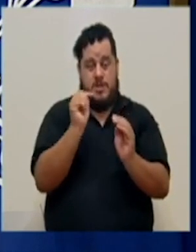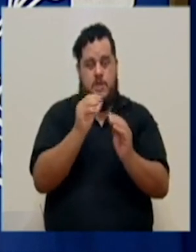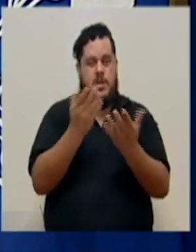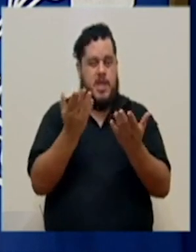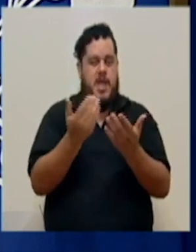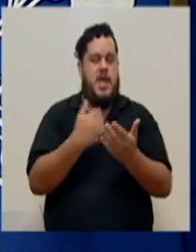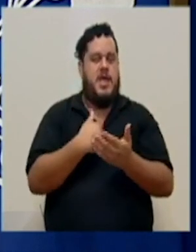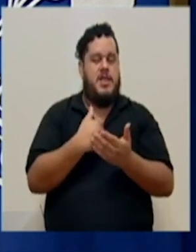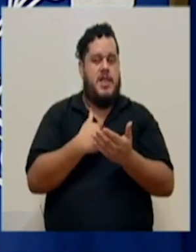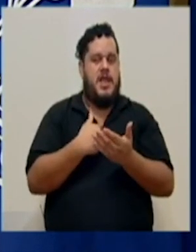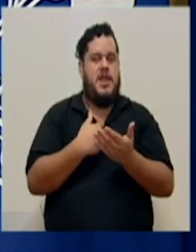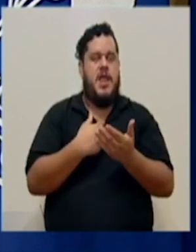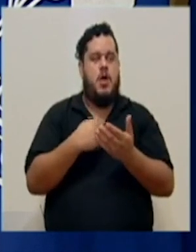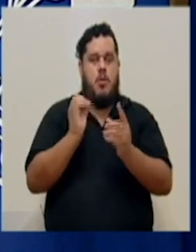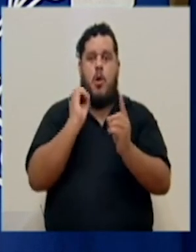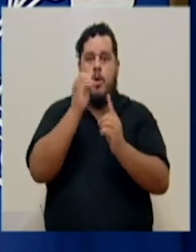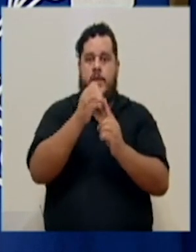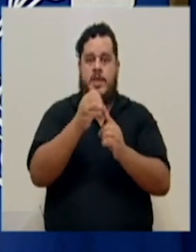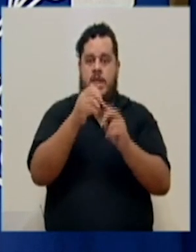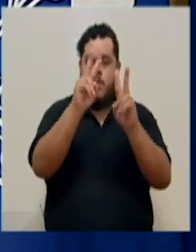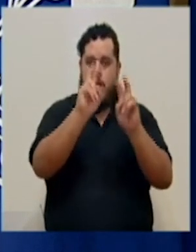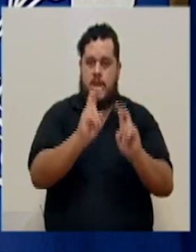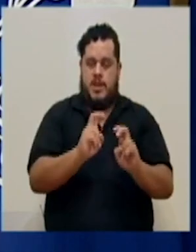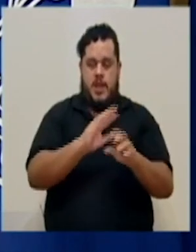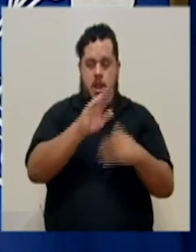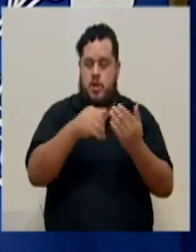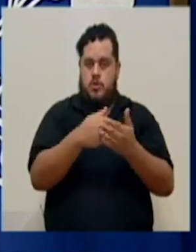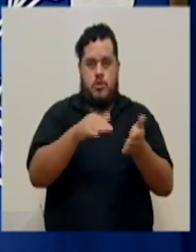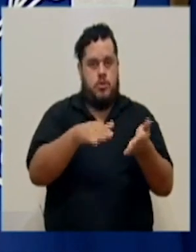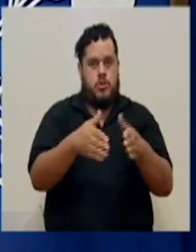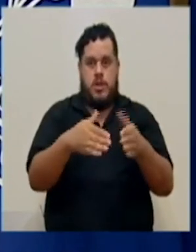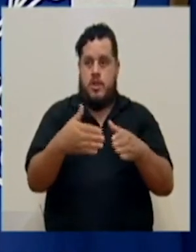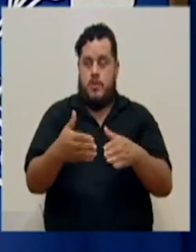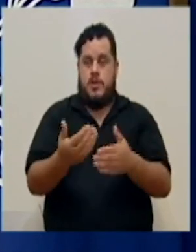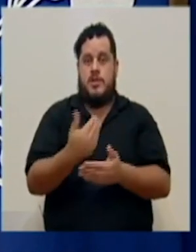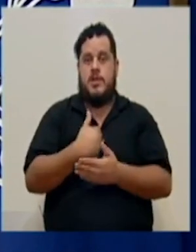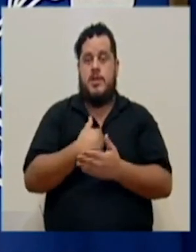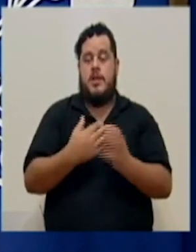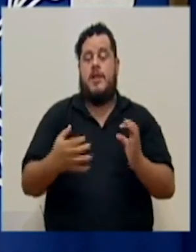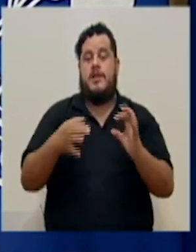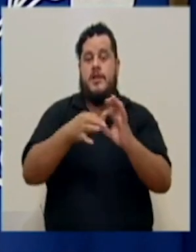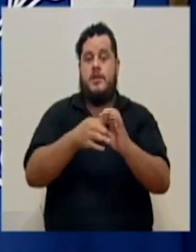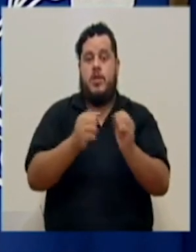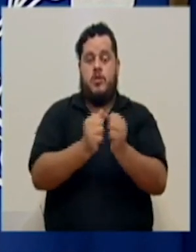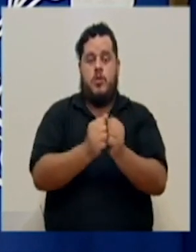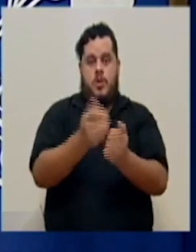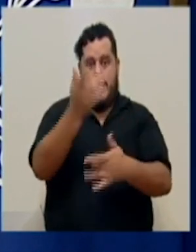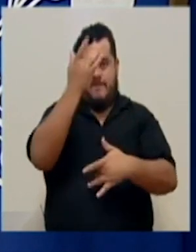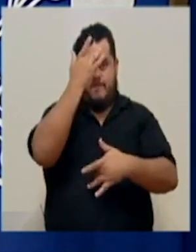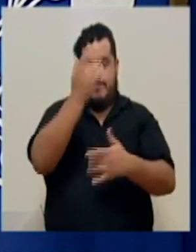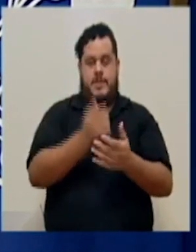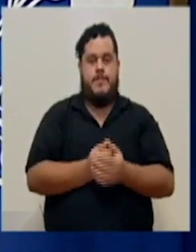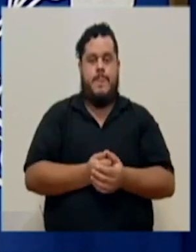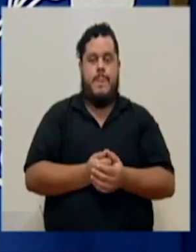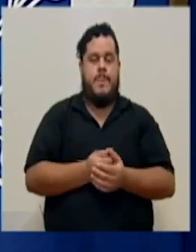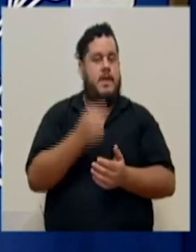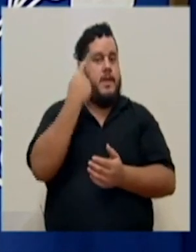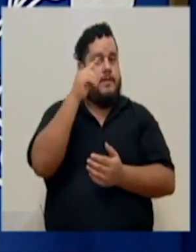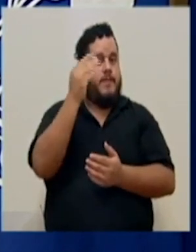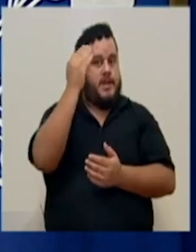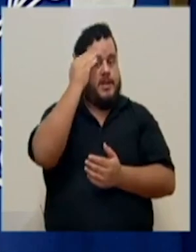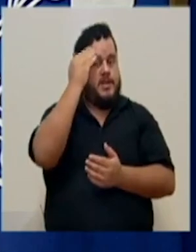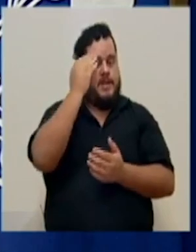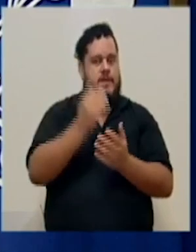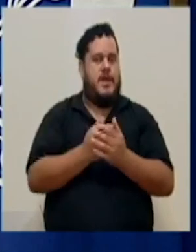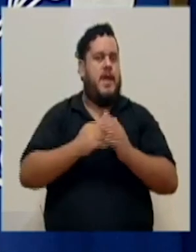como objetivo analizar los fallecimientos que se han ido registrando relacionados con la enfermedad para saber,